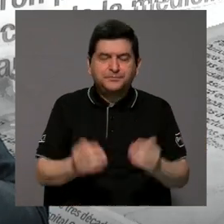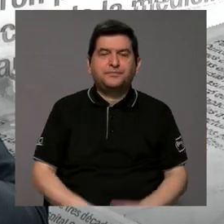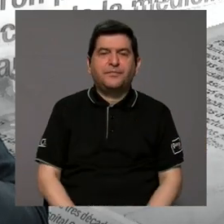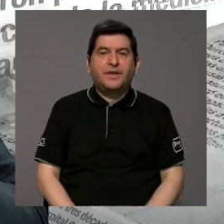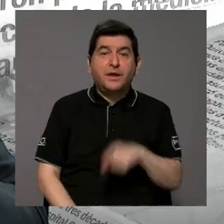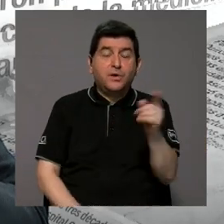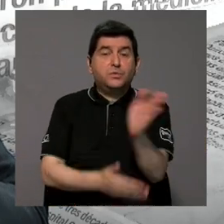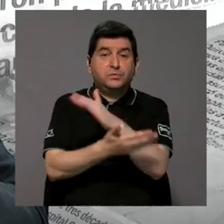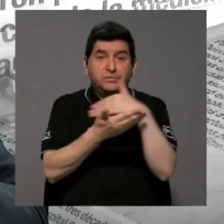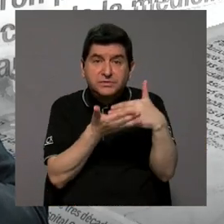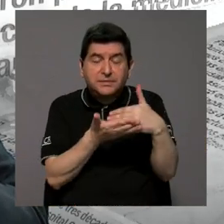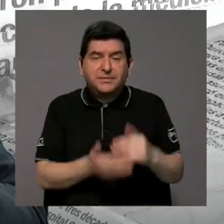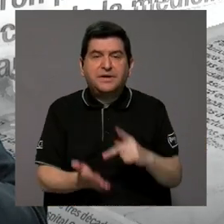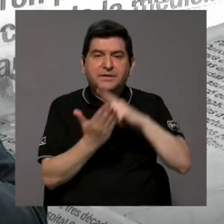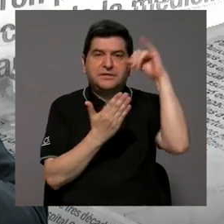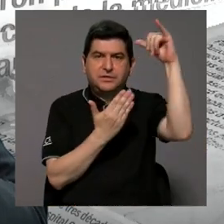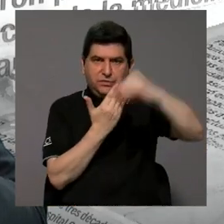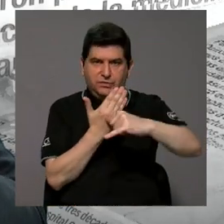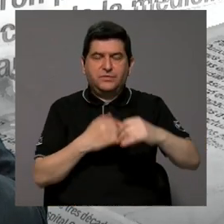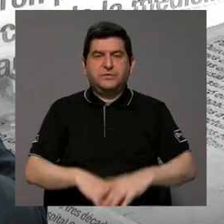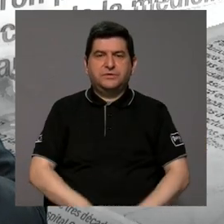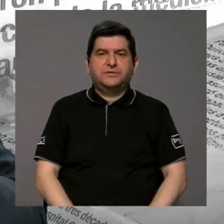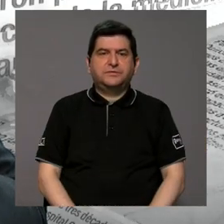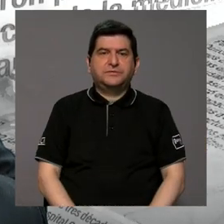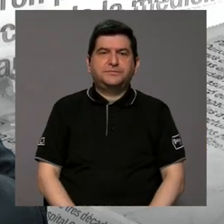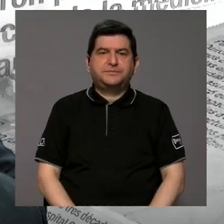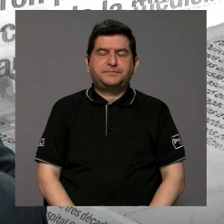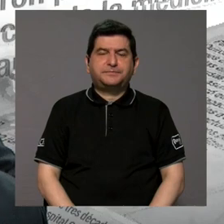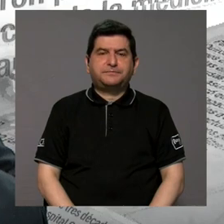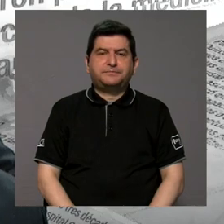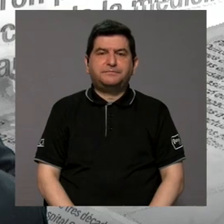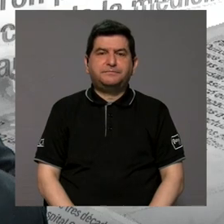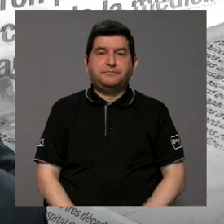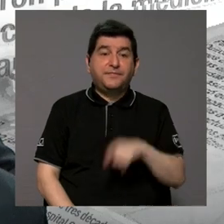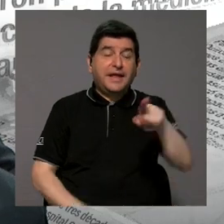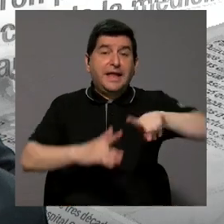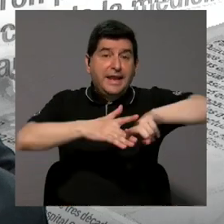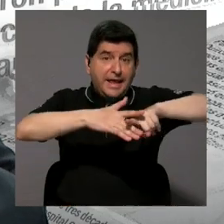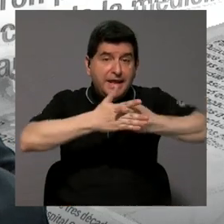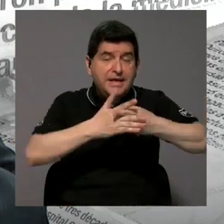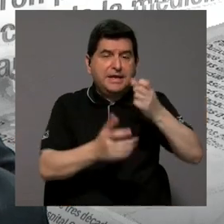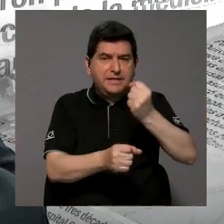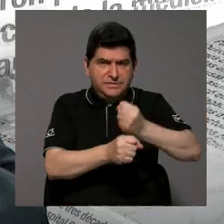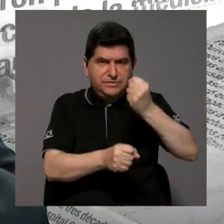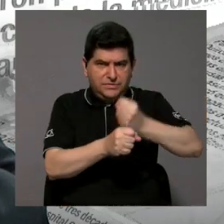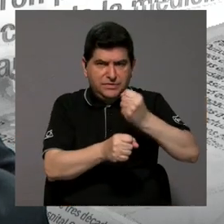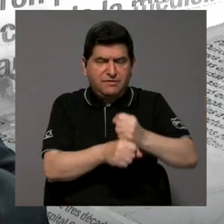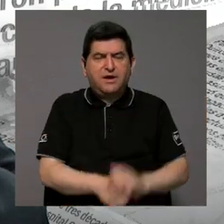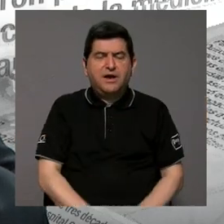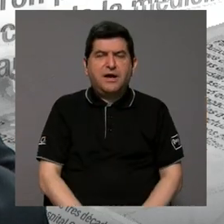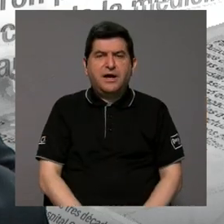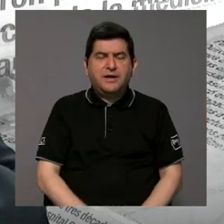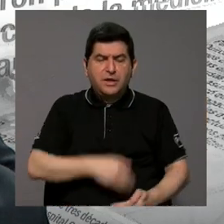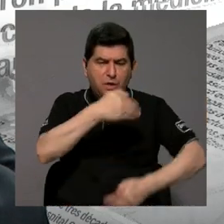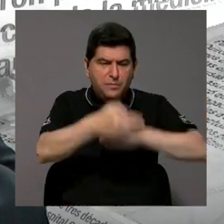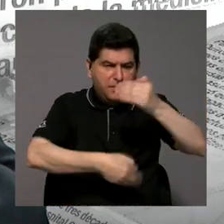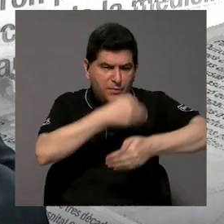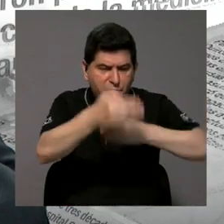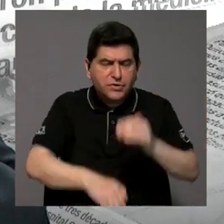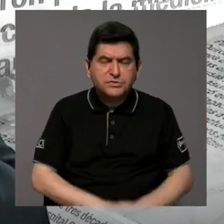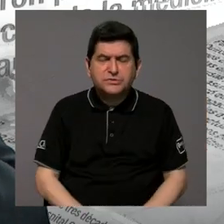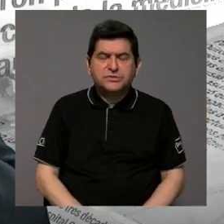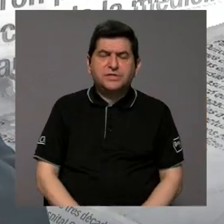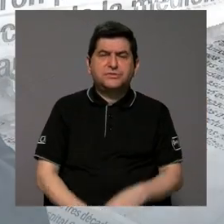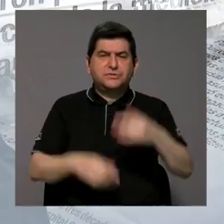forma parte de un proyecto que fue el inicio de la elaboración de la hoja de ruta para la